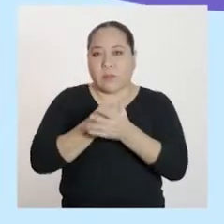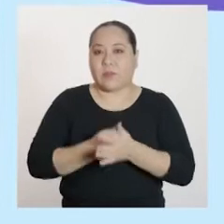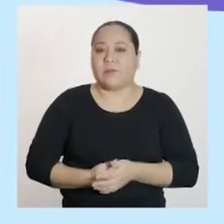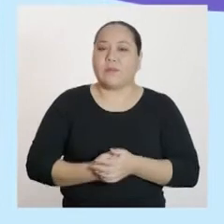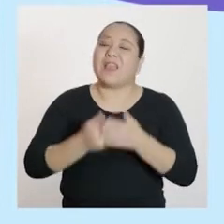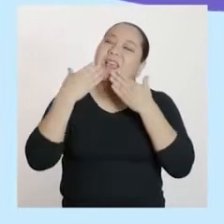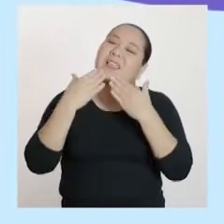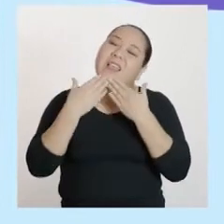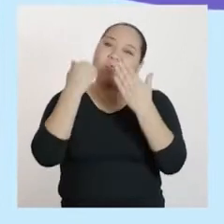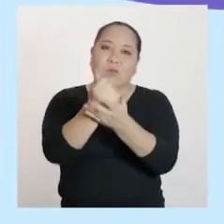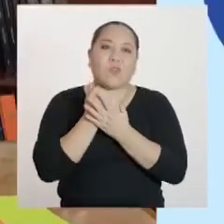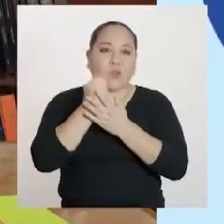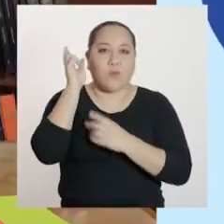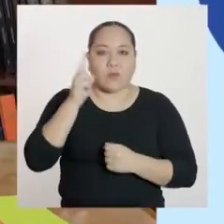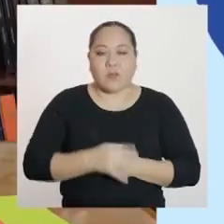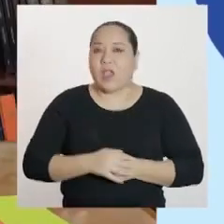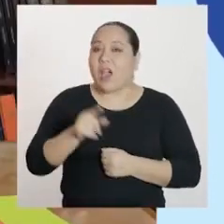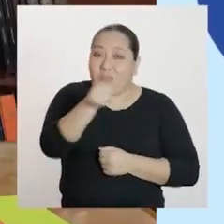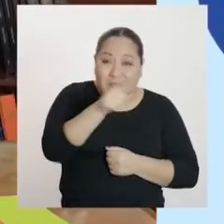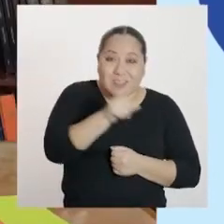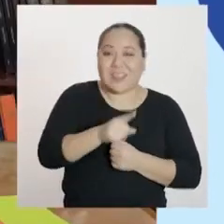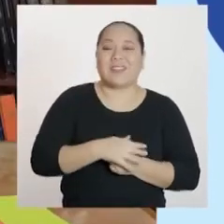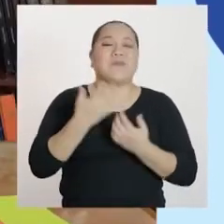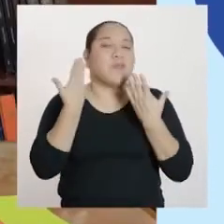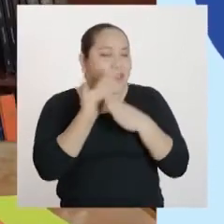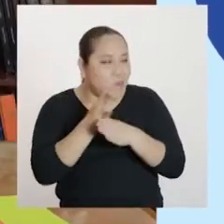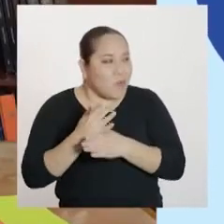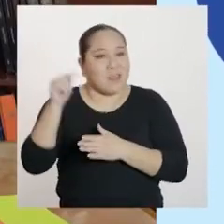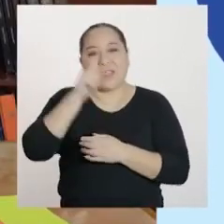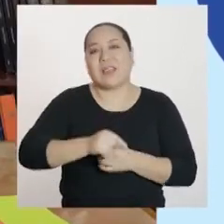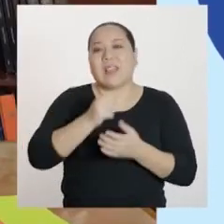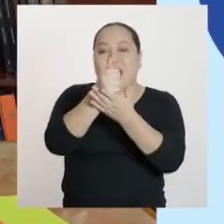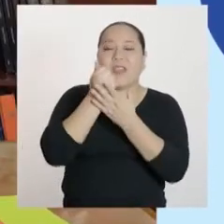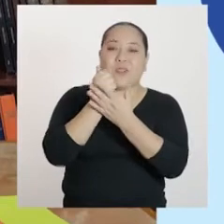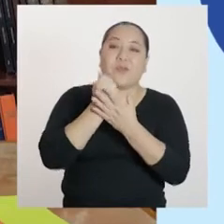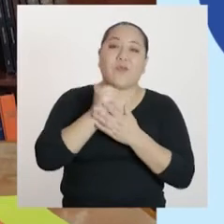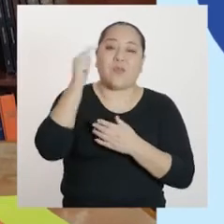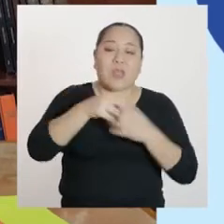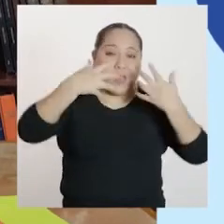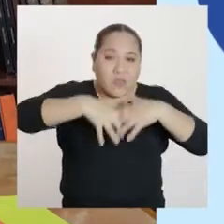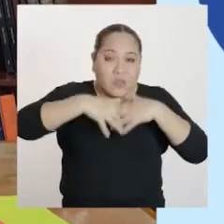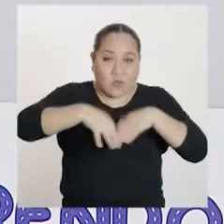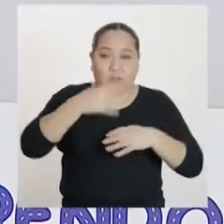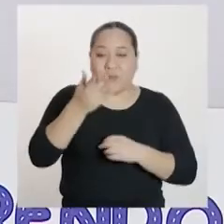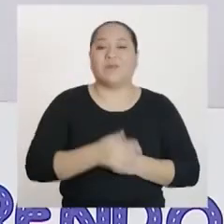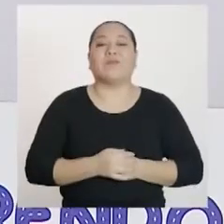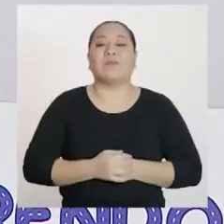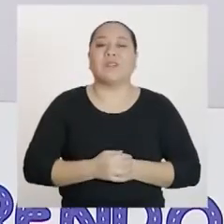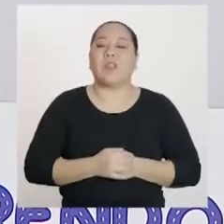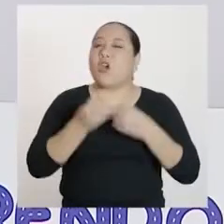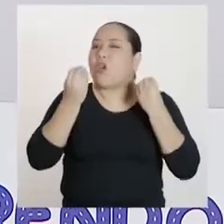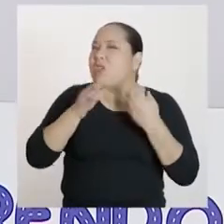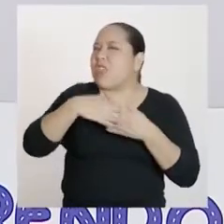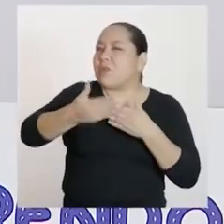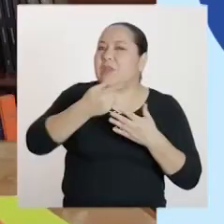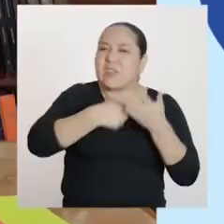Muchas gracias por su ayuda, profesora. A ustedes, por compartir los beneficios de su emprendimiento. ¿Con qué regresamos,